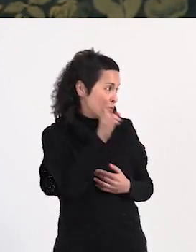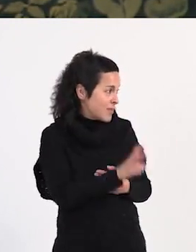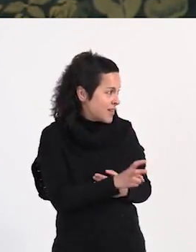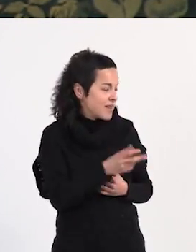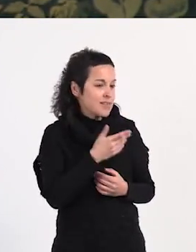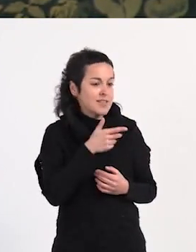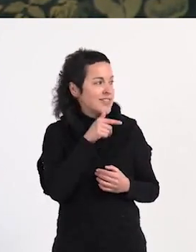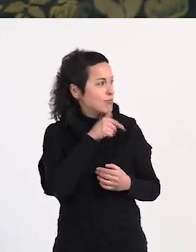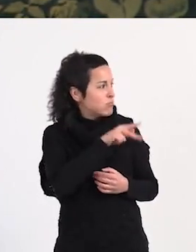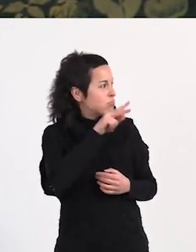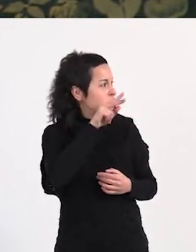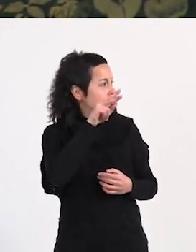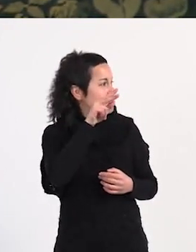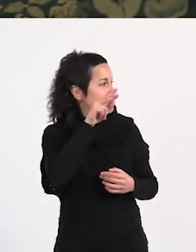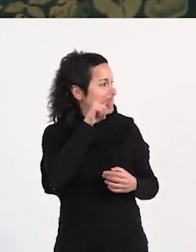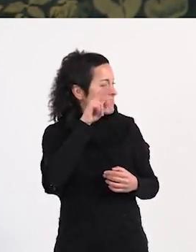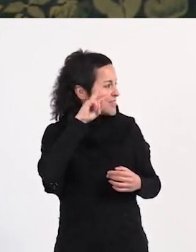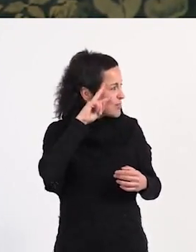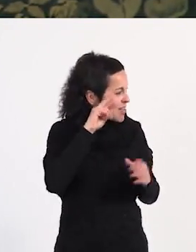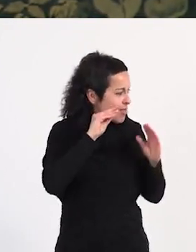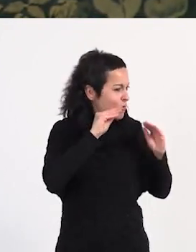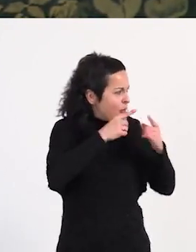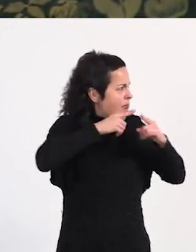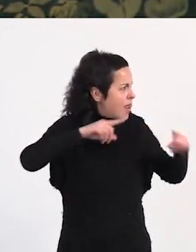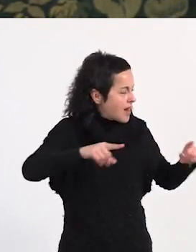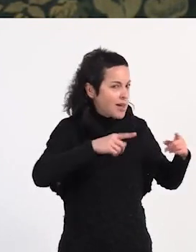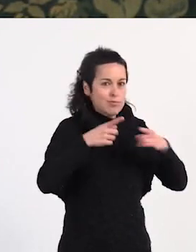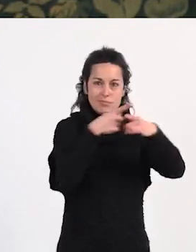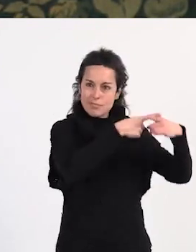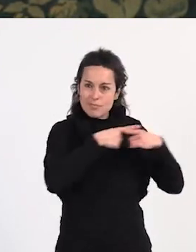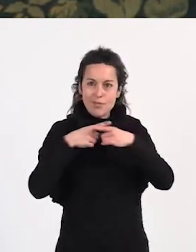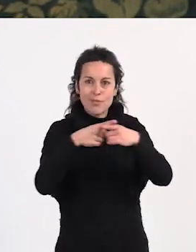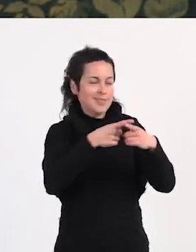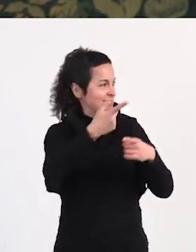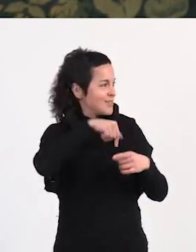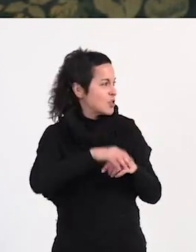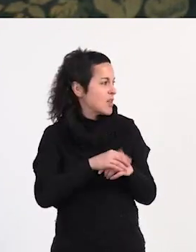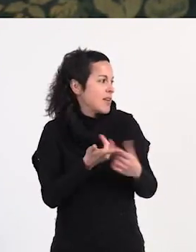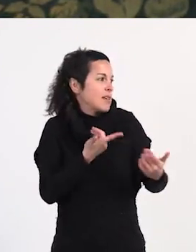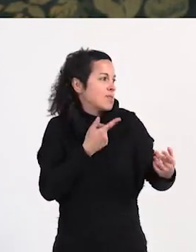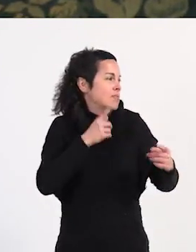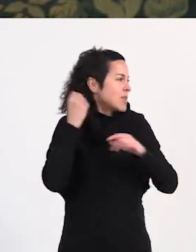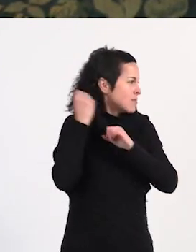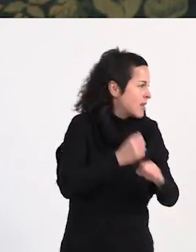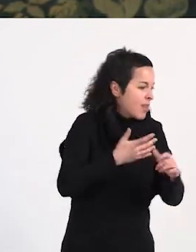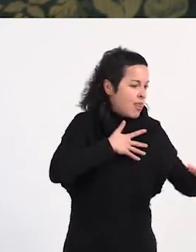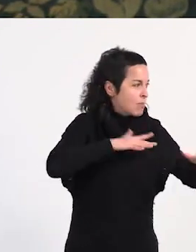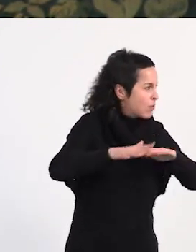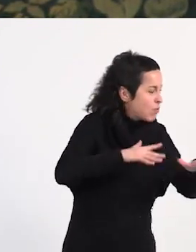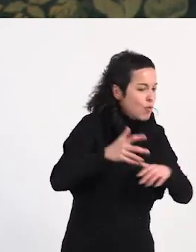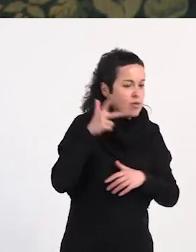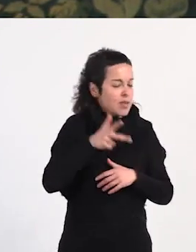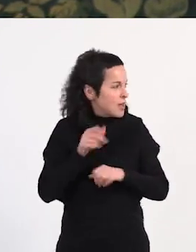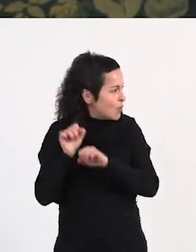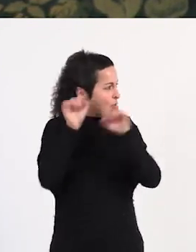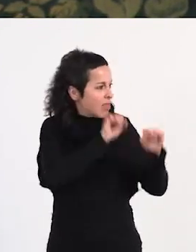compartas toda esta larga experiencia con la que tú cuentas, de militancia, de activismo, de defensa de derechos